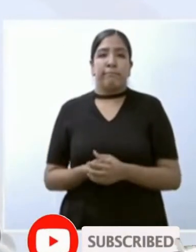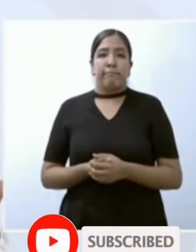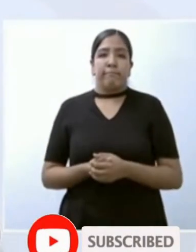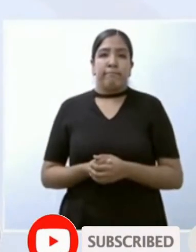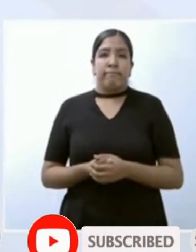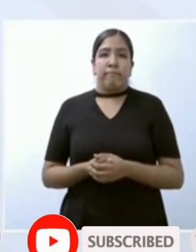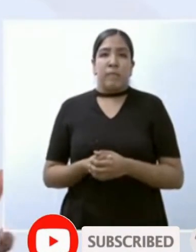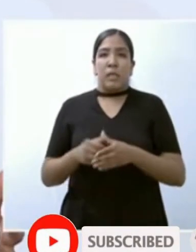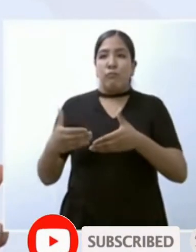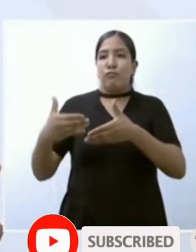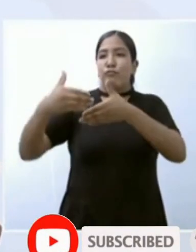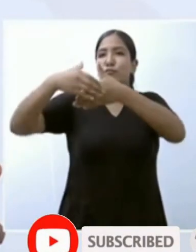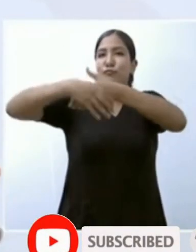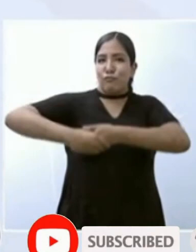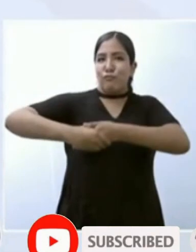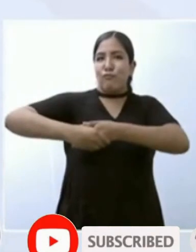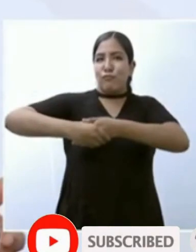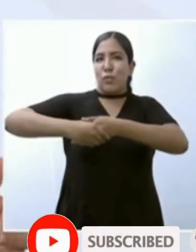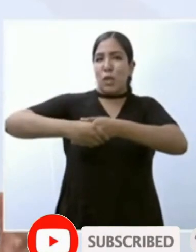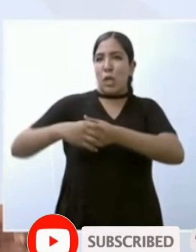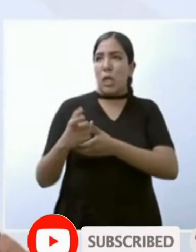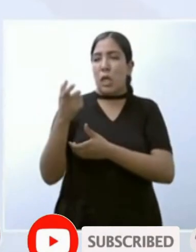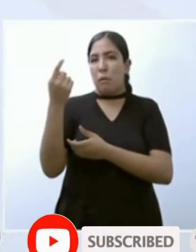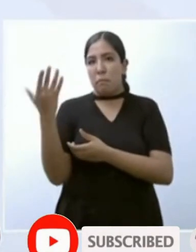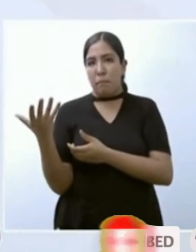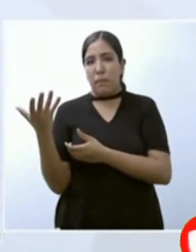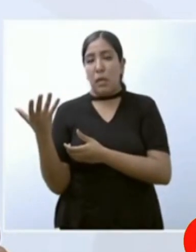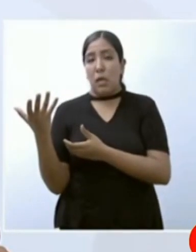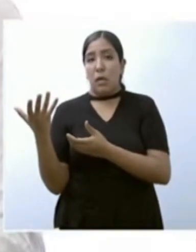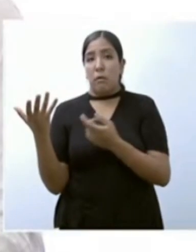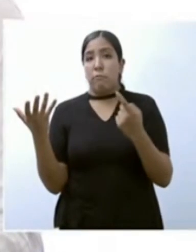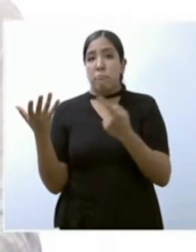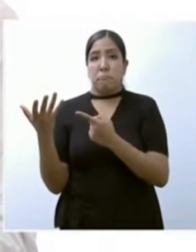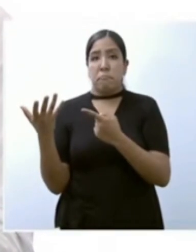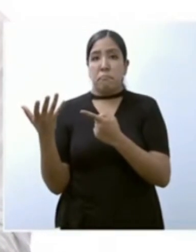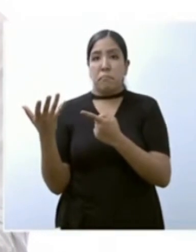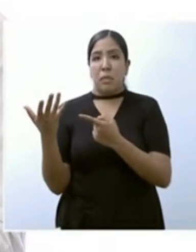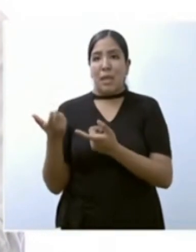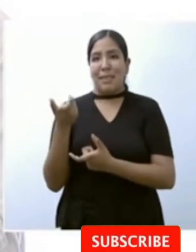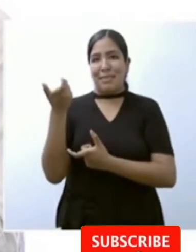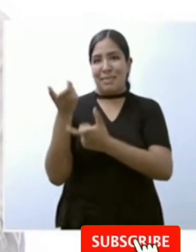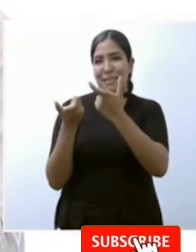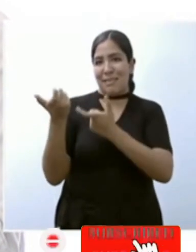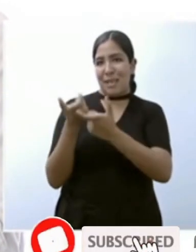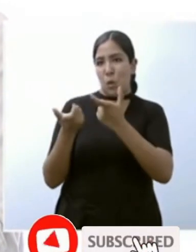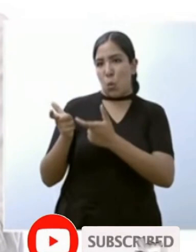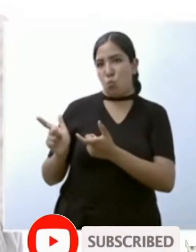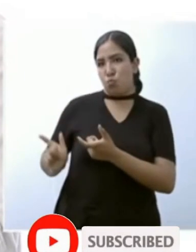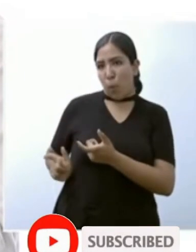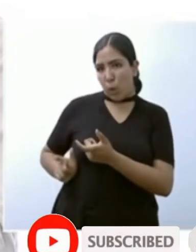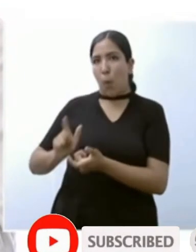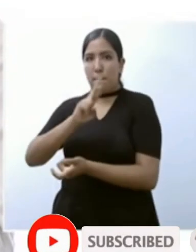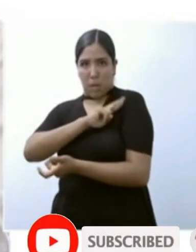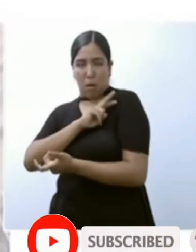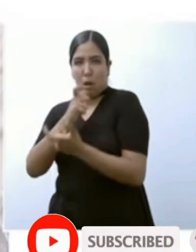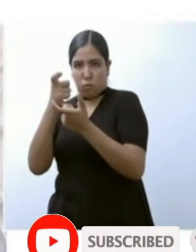alianza entre inversión pública inversión privada